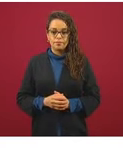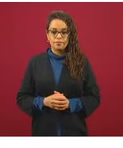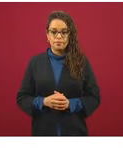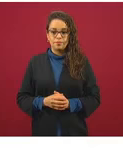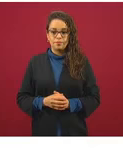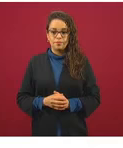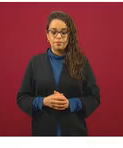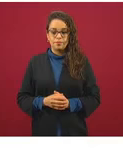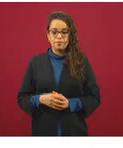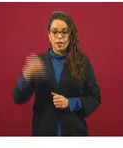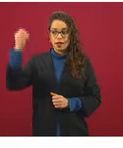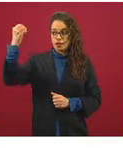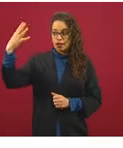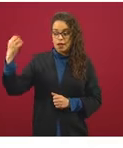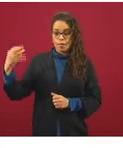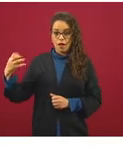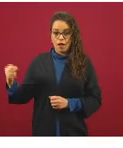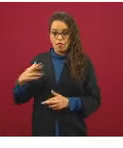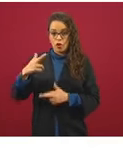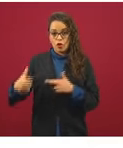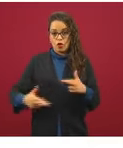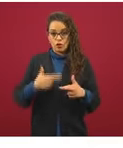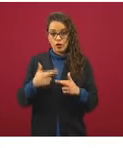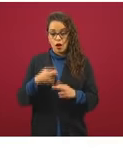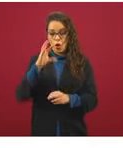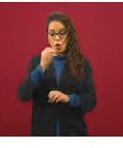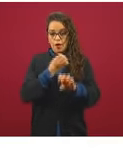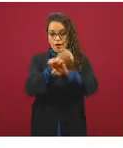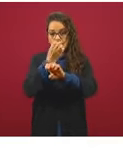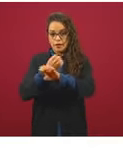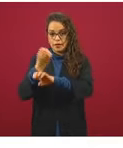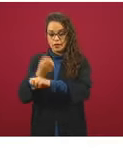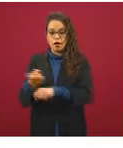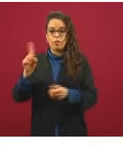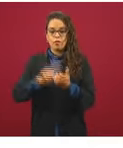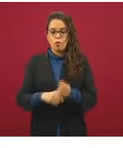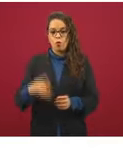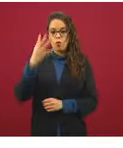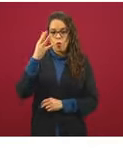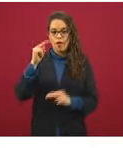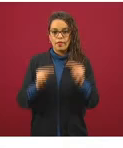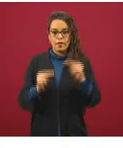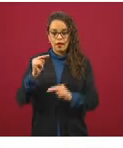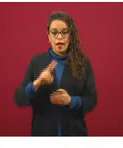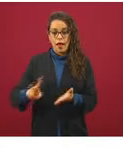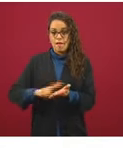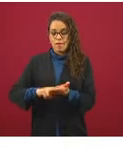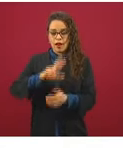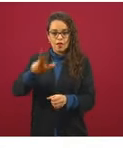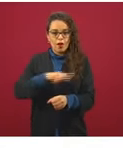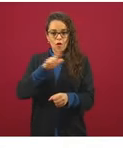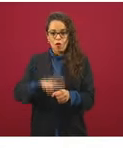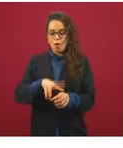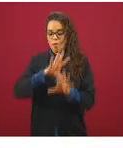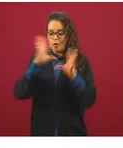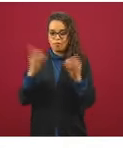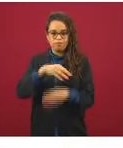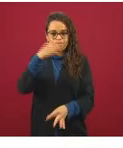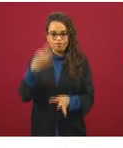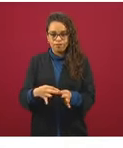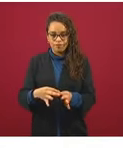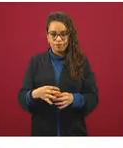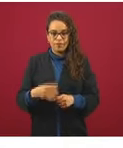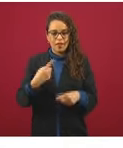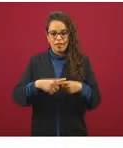El semáforo regional o semáforo estatal tiene cuatro niveles. Verde, que es la normalidad total, con las